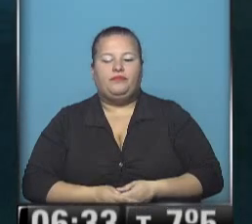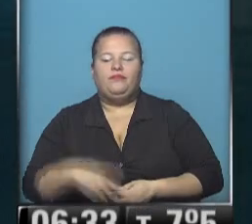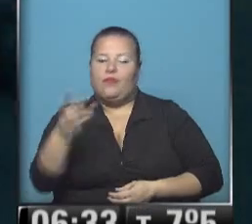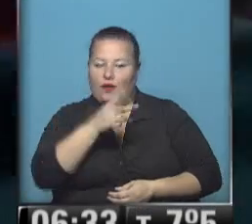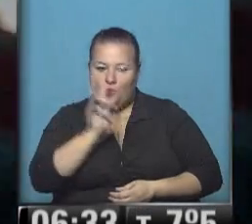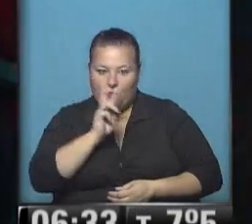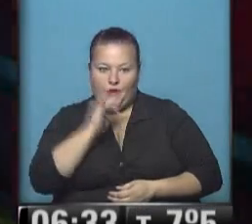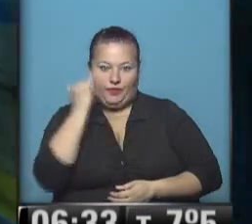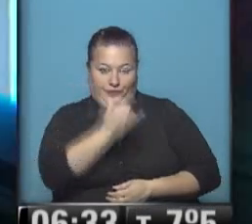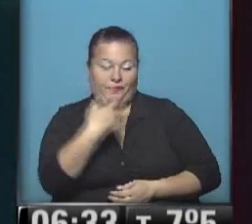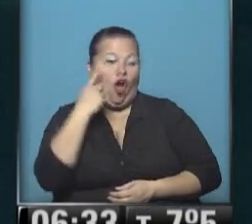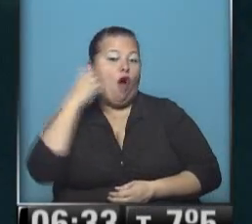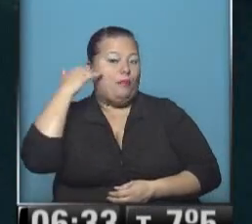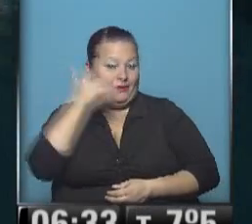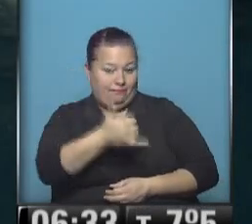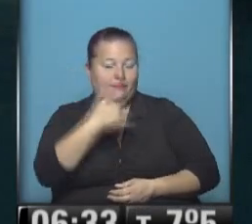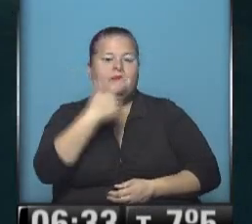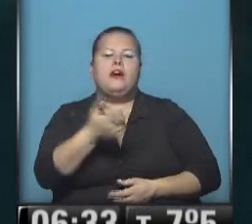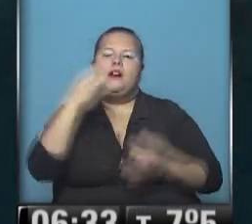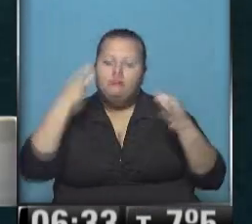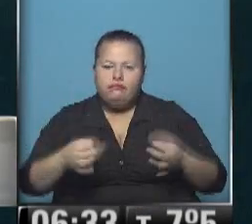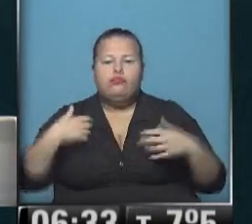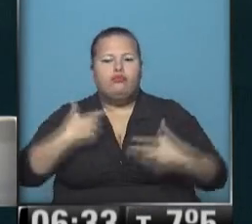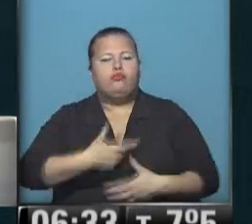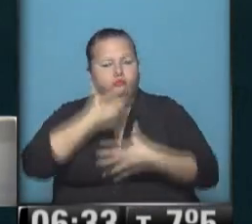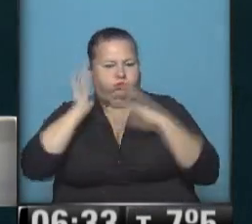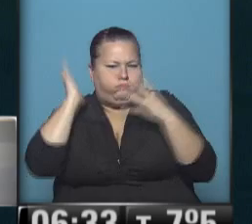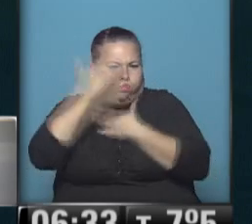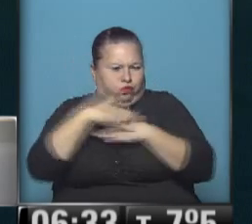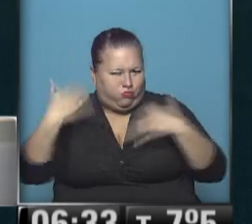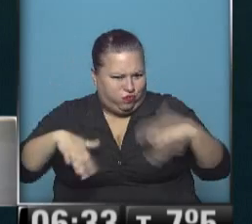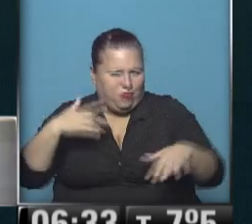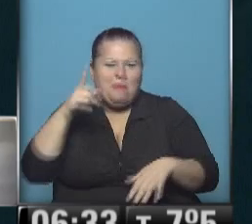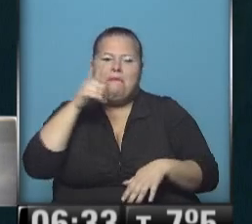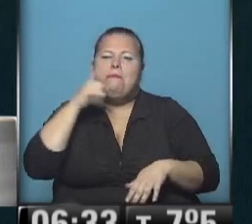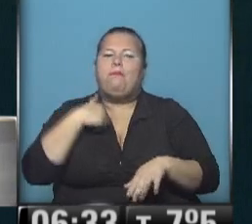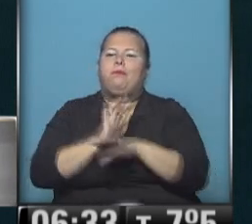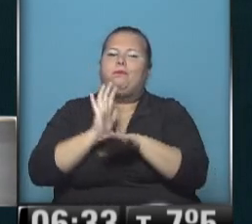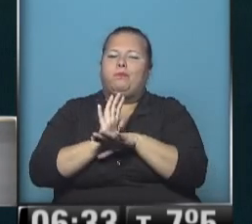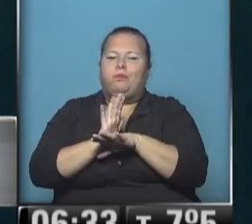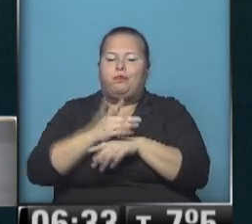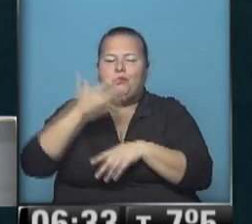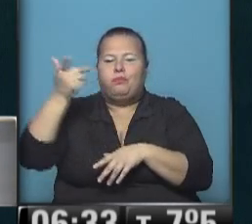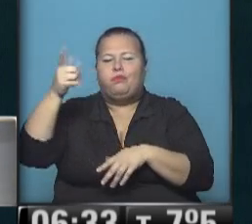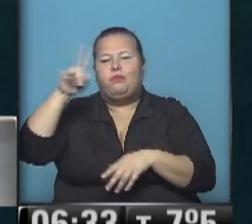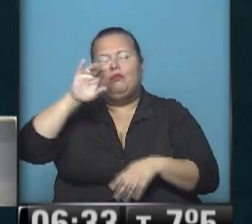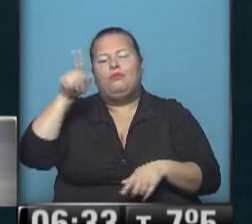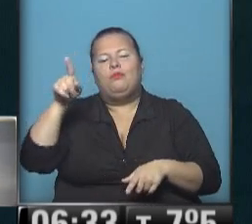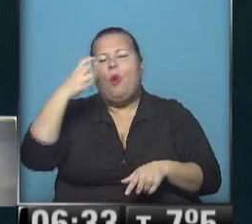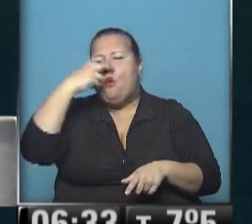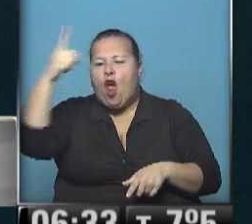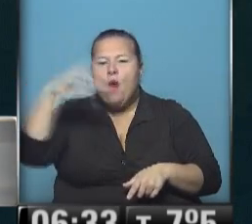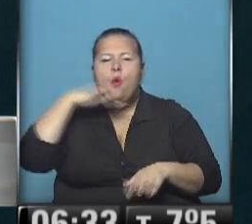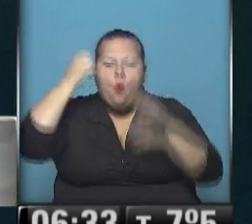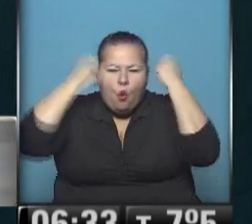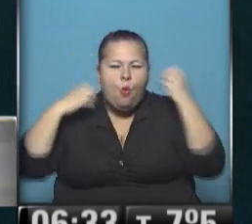Carina, Nadia, y realmente estoy muy emponchado, parezco un colla allá de Bolivia